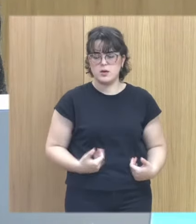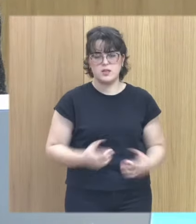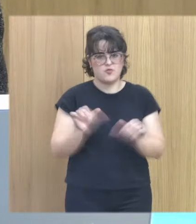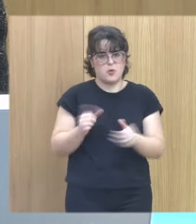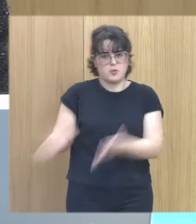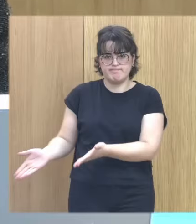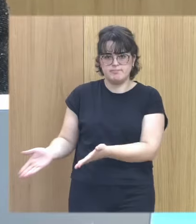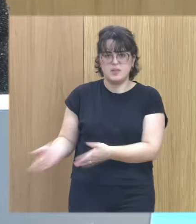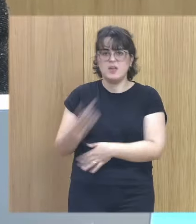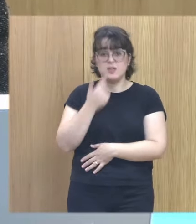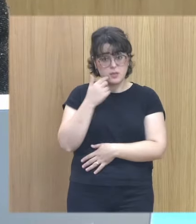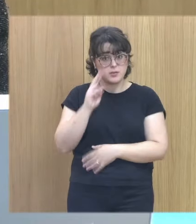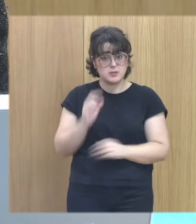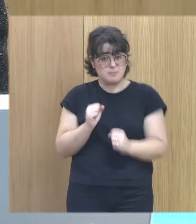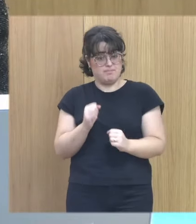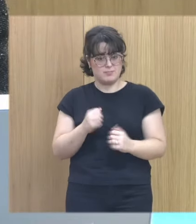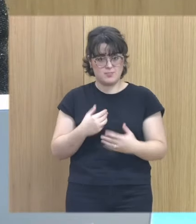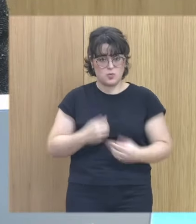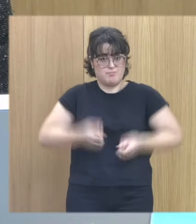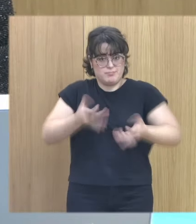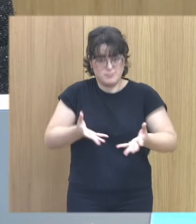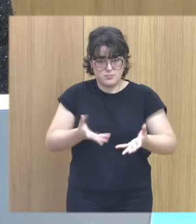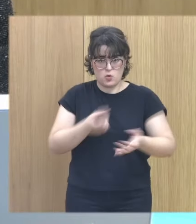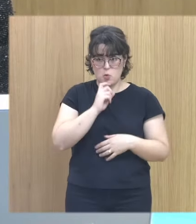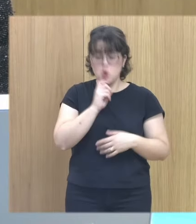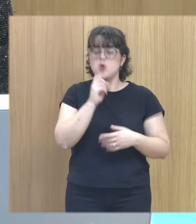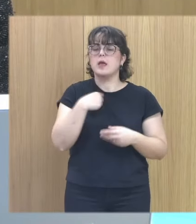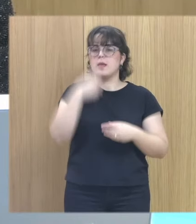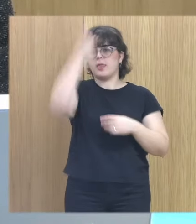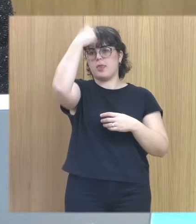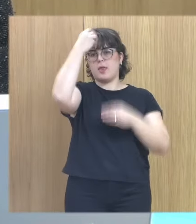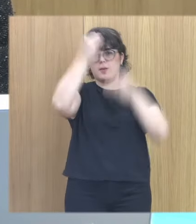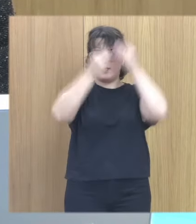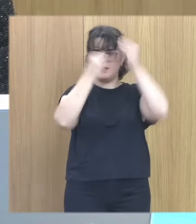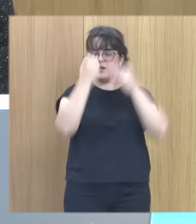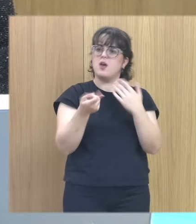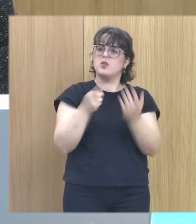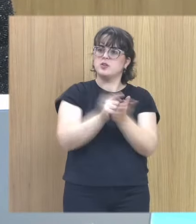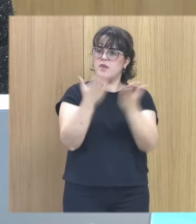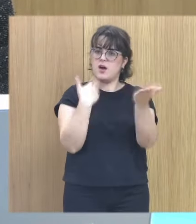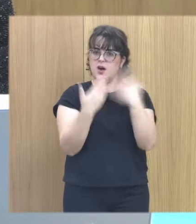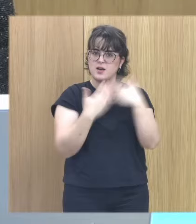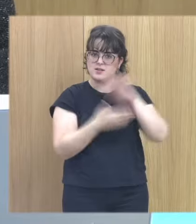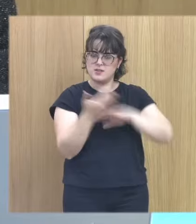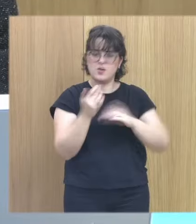y entonces les dices ¿has visto el gesto que acabas de tener? entonces piensa que volver a hablar con él no significa solo